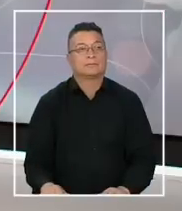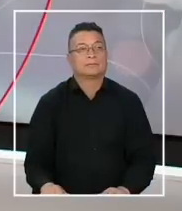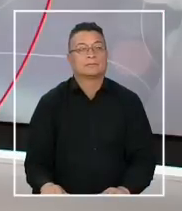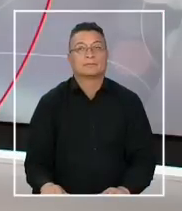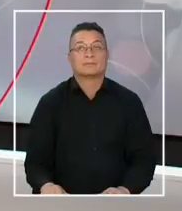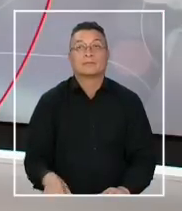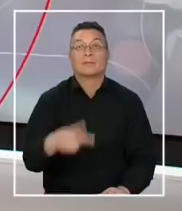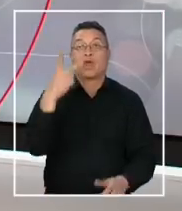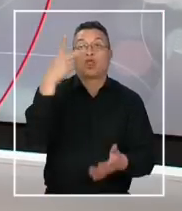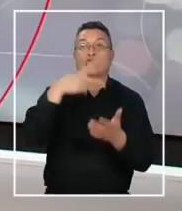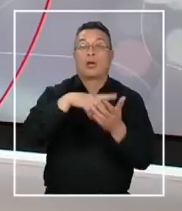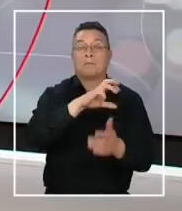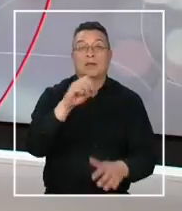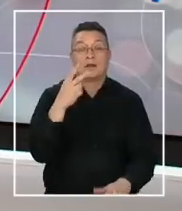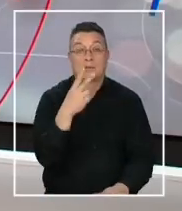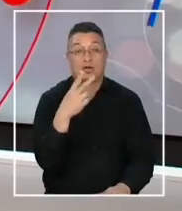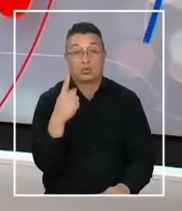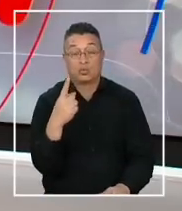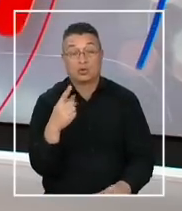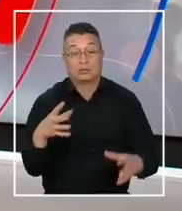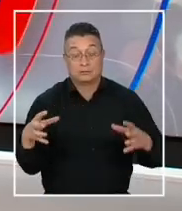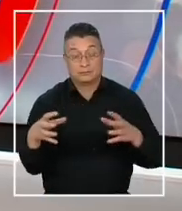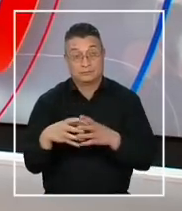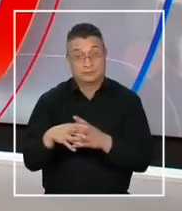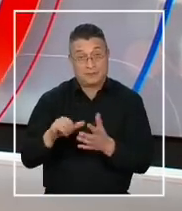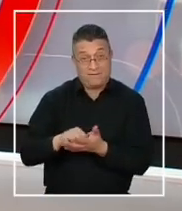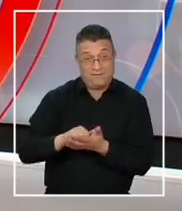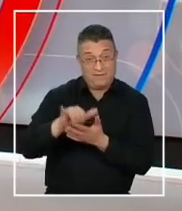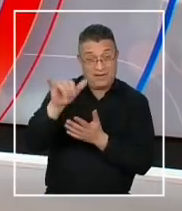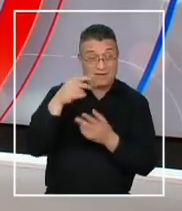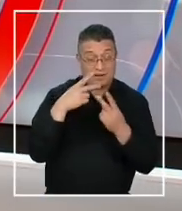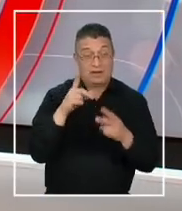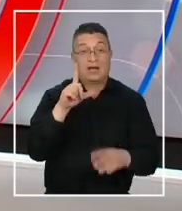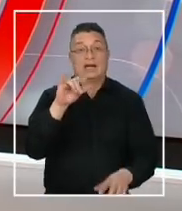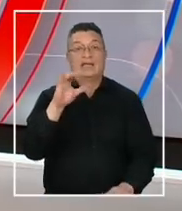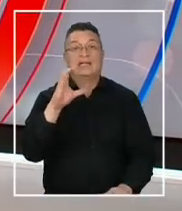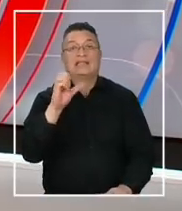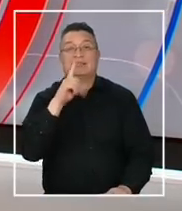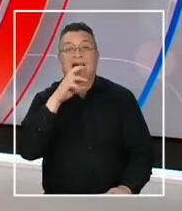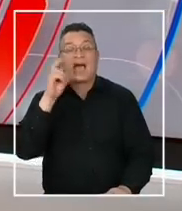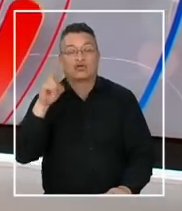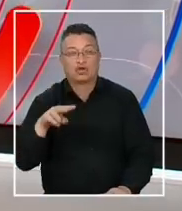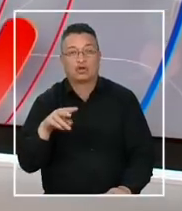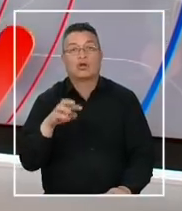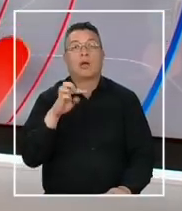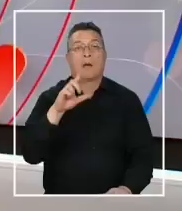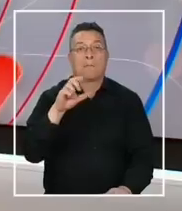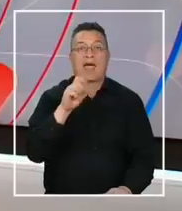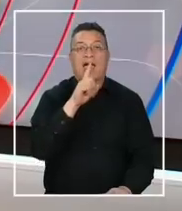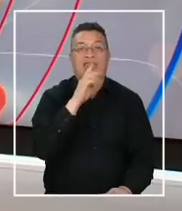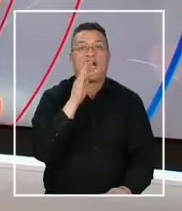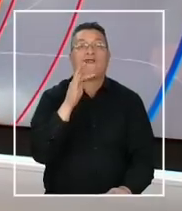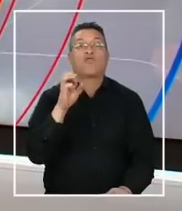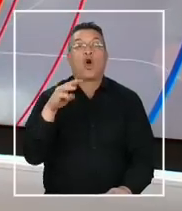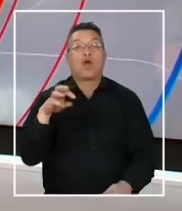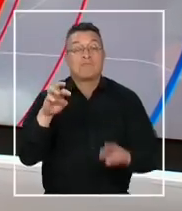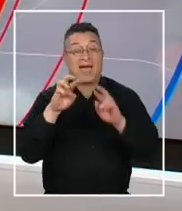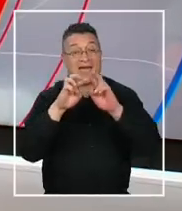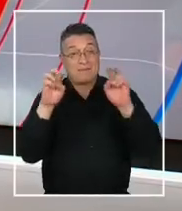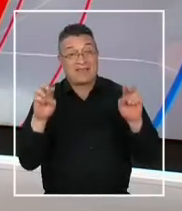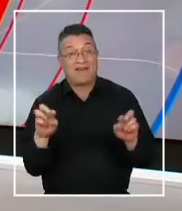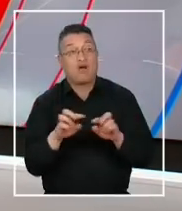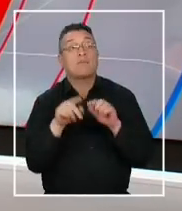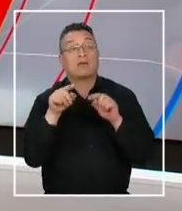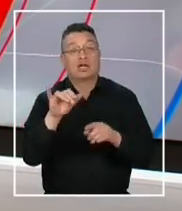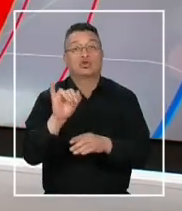En 2021, una agencia de viajes se adjudicó la licitación de la plataforma a la que distintas entidades públicas